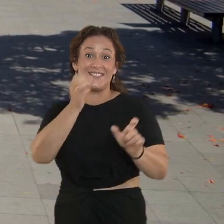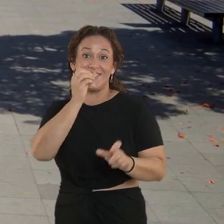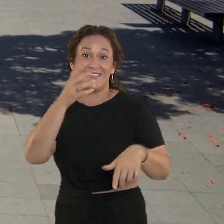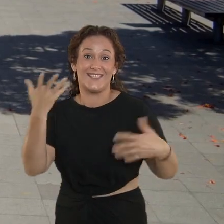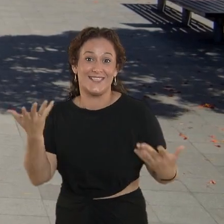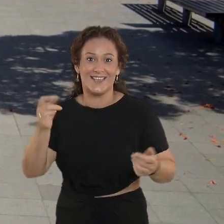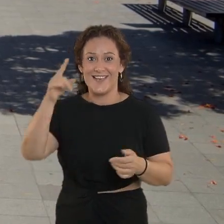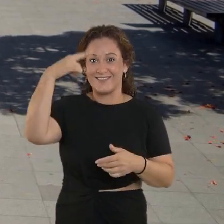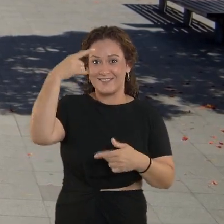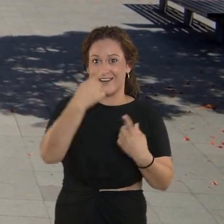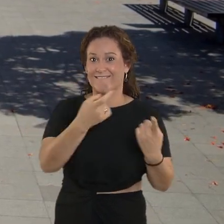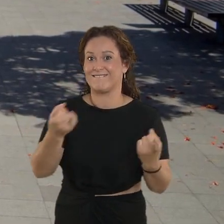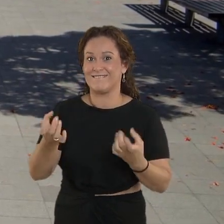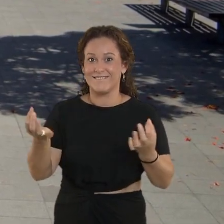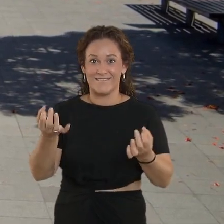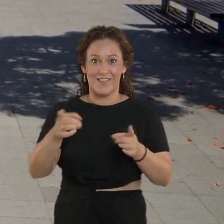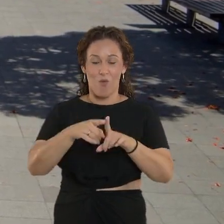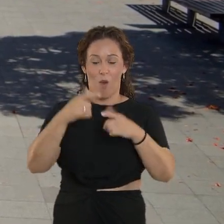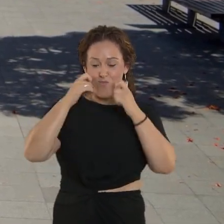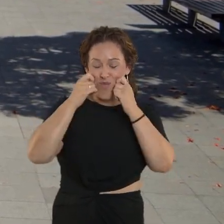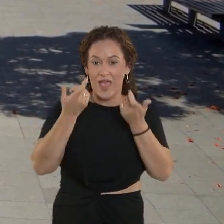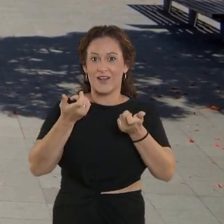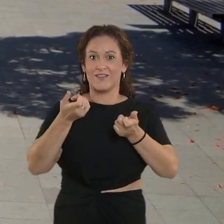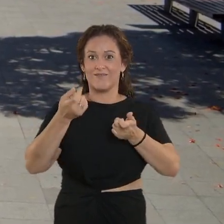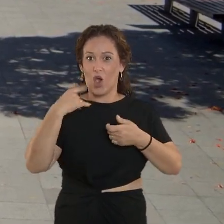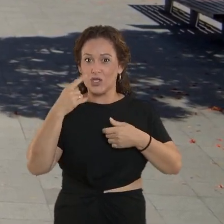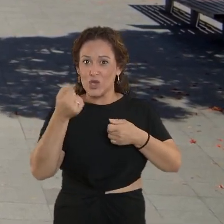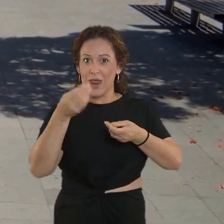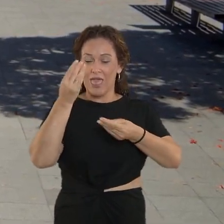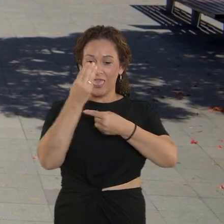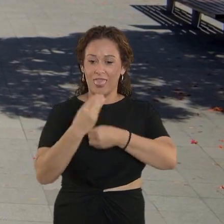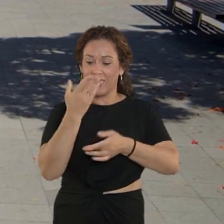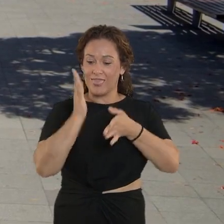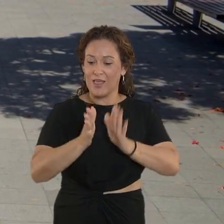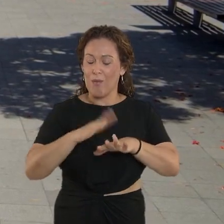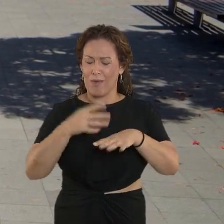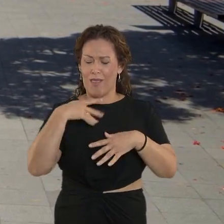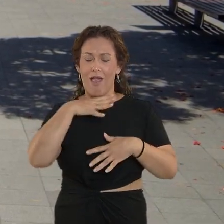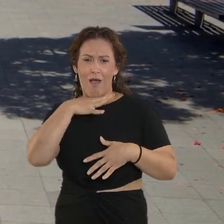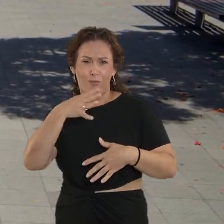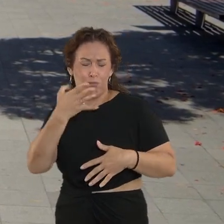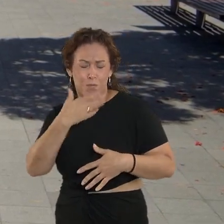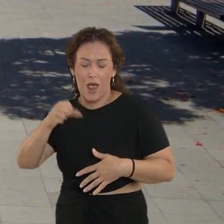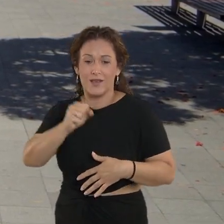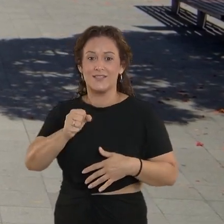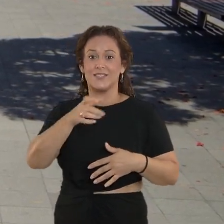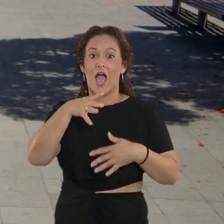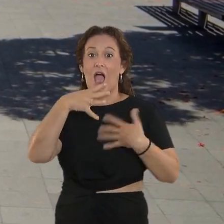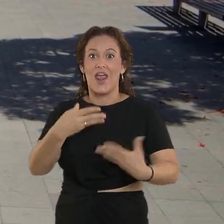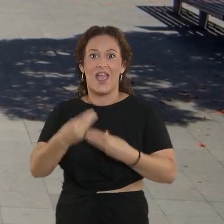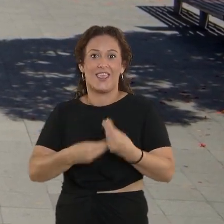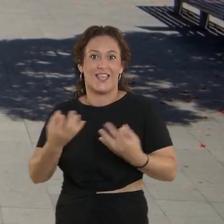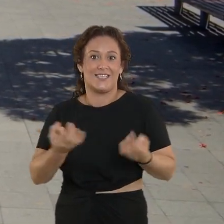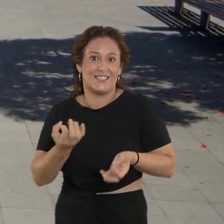Gente fantástica. La cultura necesita, como la piel, una buena rutina para que surta efecto. Así que vamos a hacer lo siguiente.